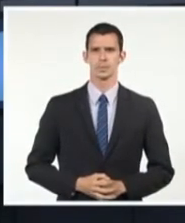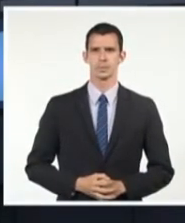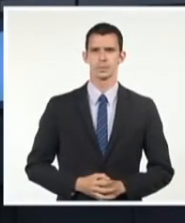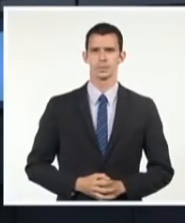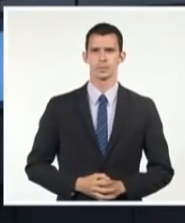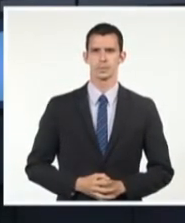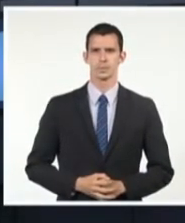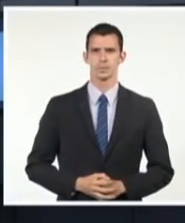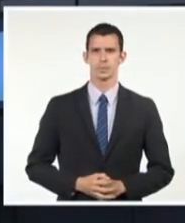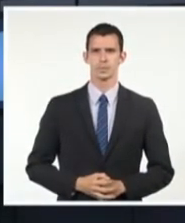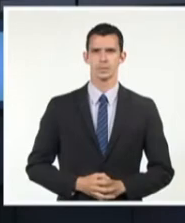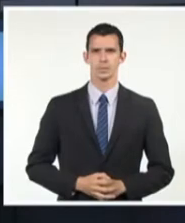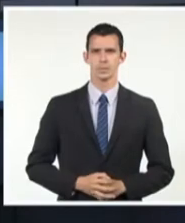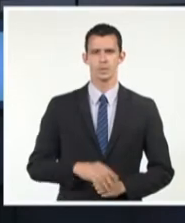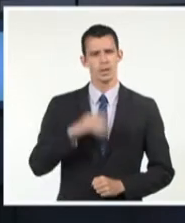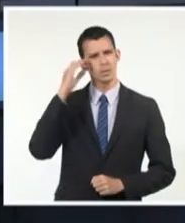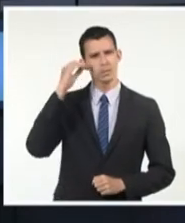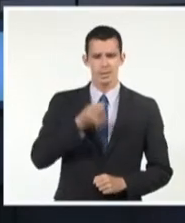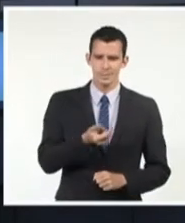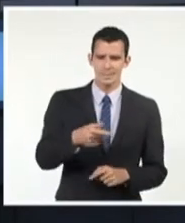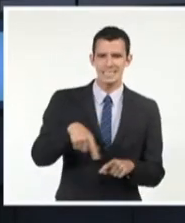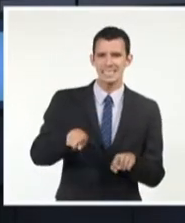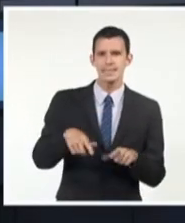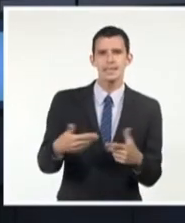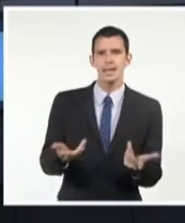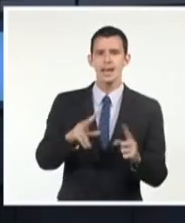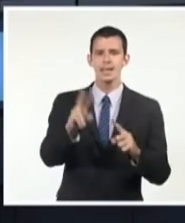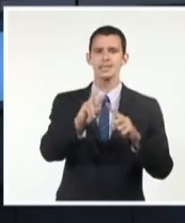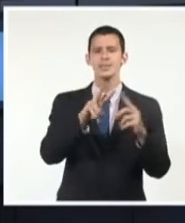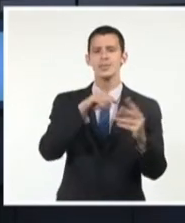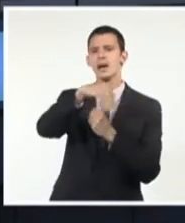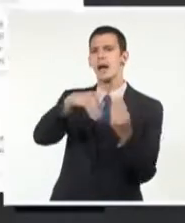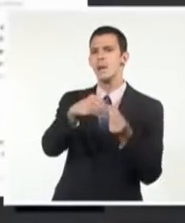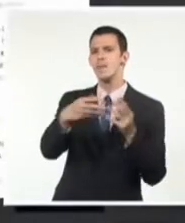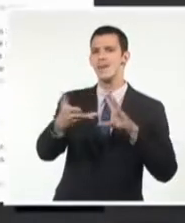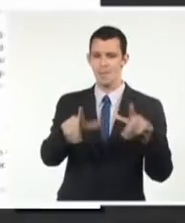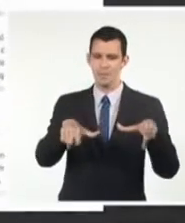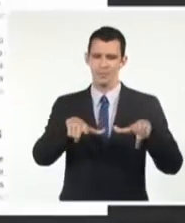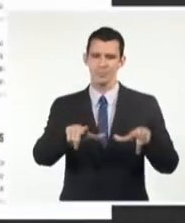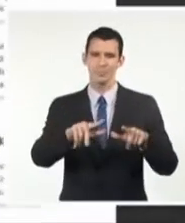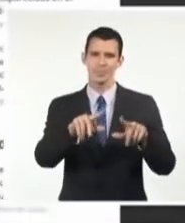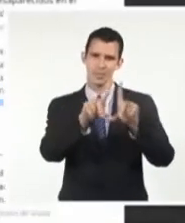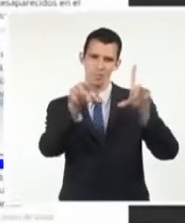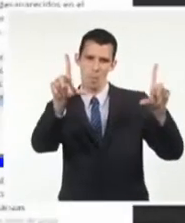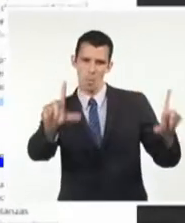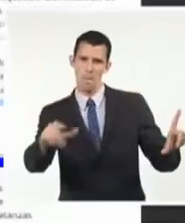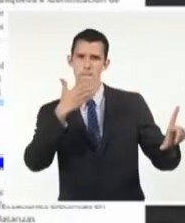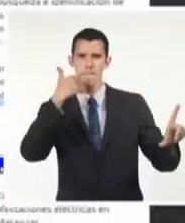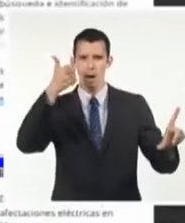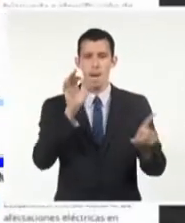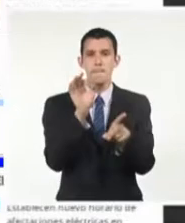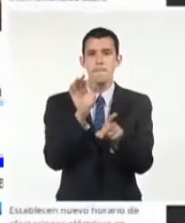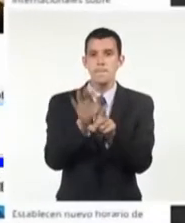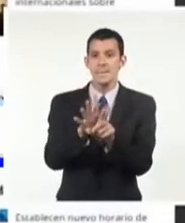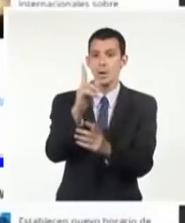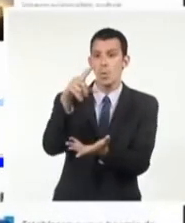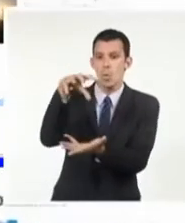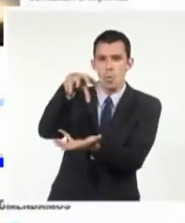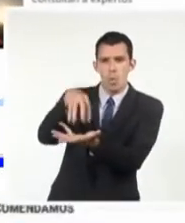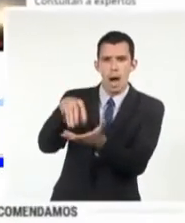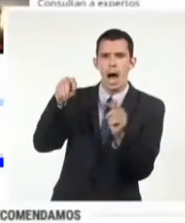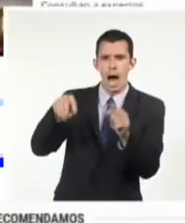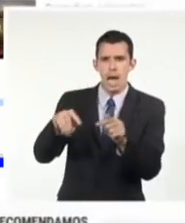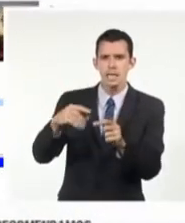transformación digital en el país fue inaugurada en la provincia de Matanzas. Según informa el periódico Girón, la iniciativa busca